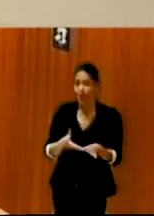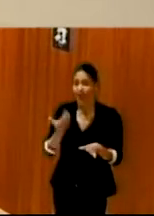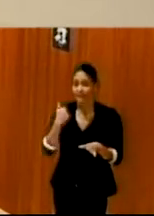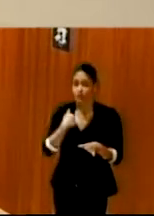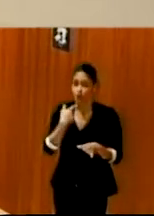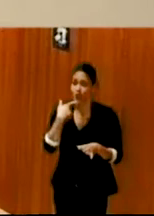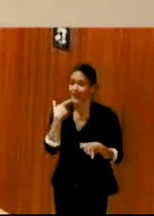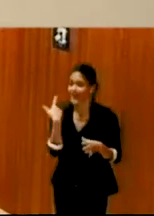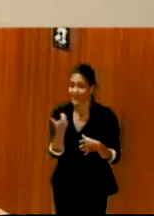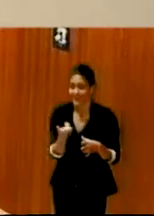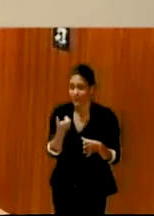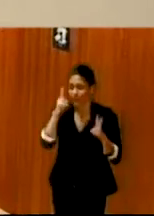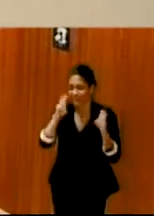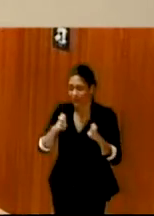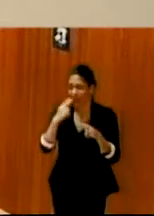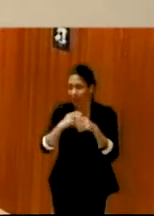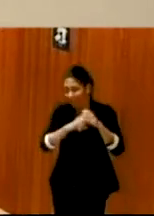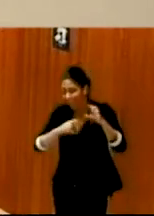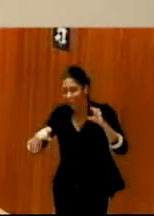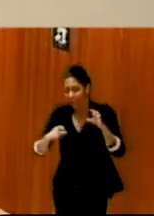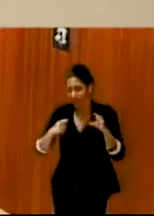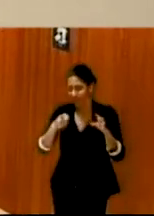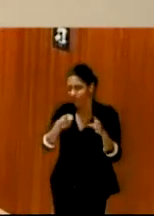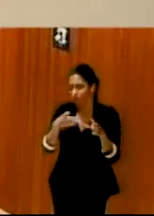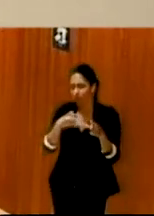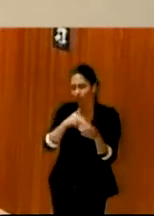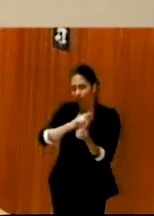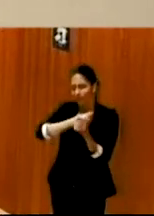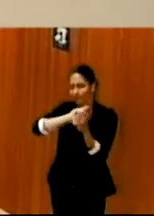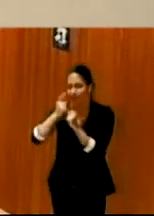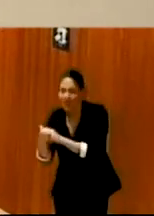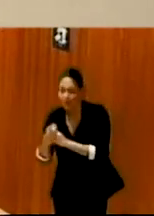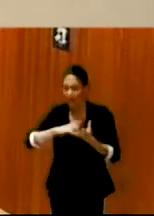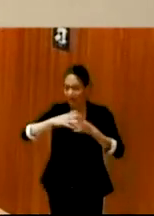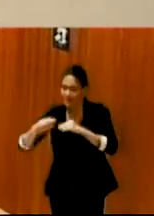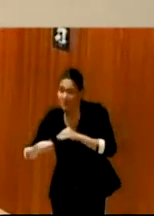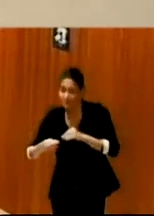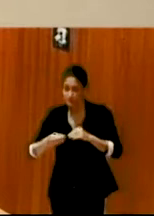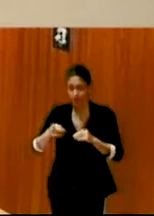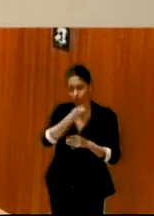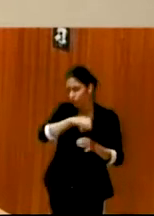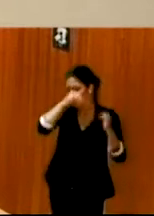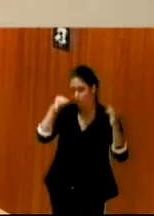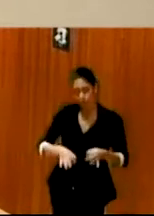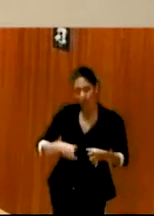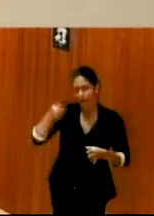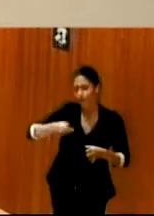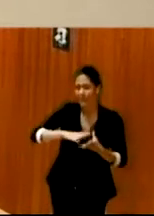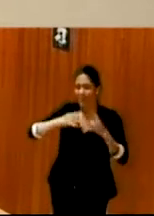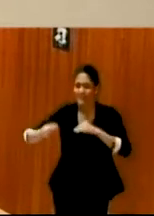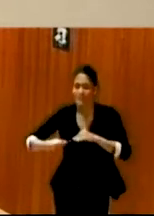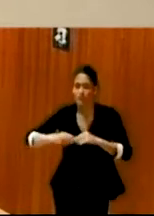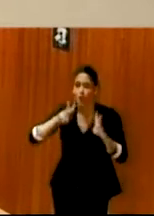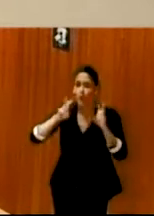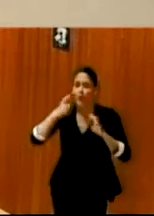Y yo creo que es súper importante adaptarse a cada nueva realidad, pero sin